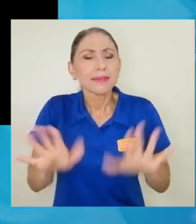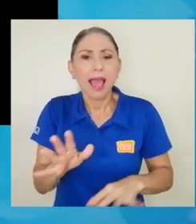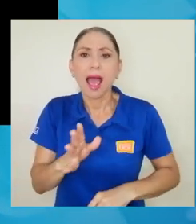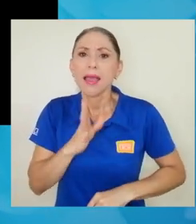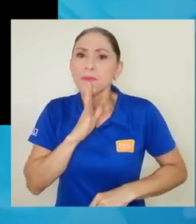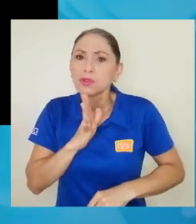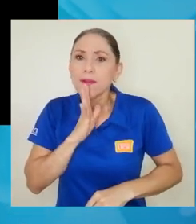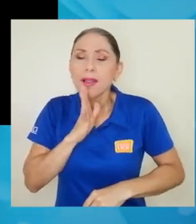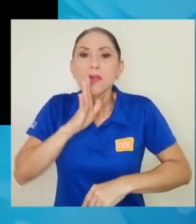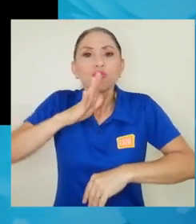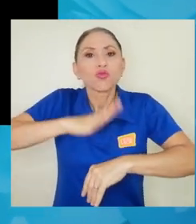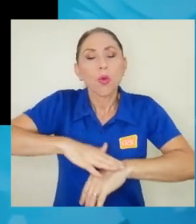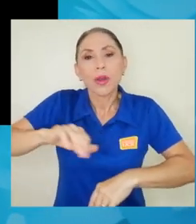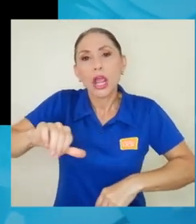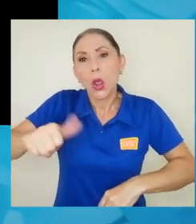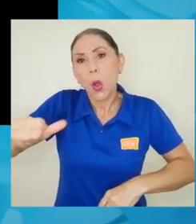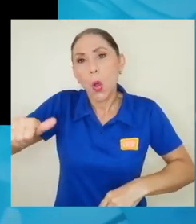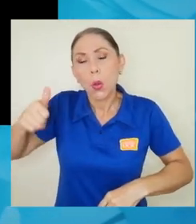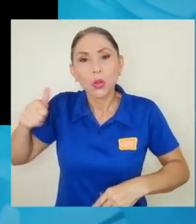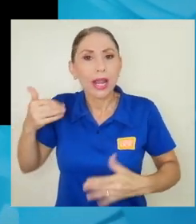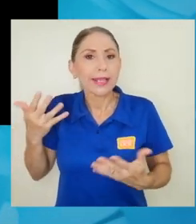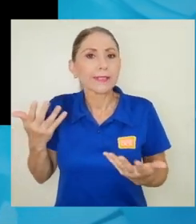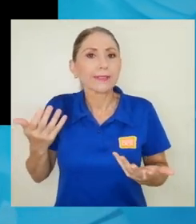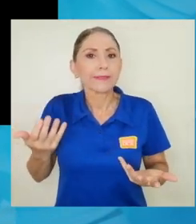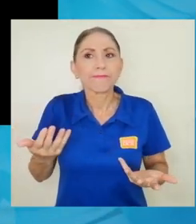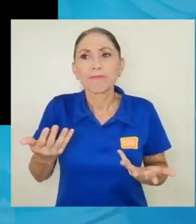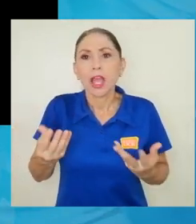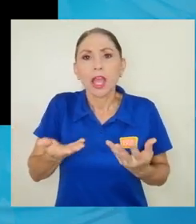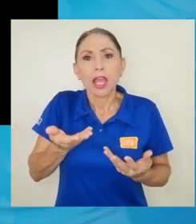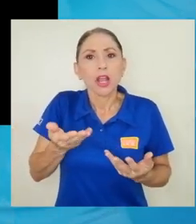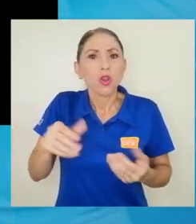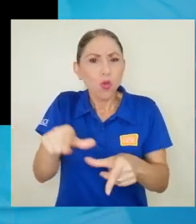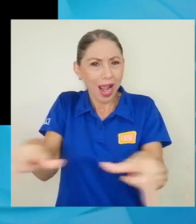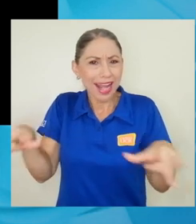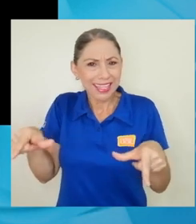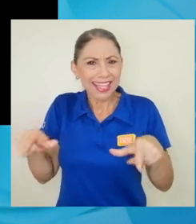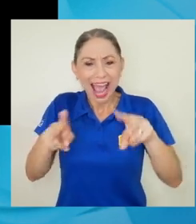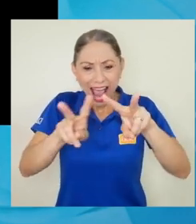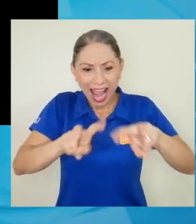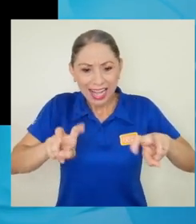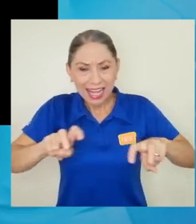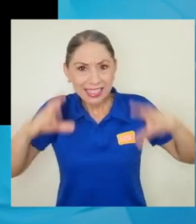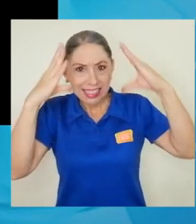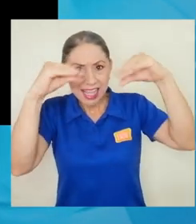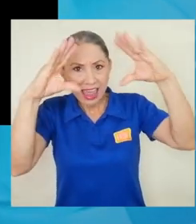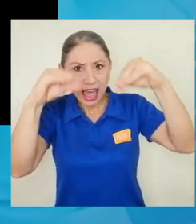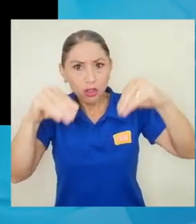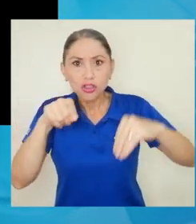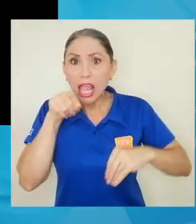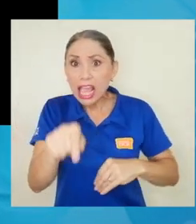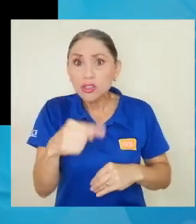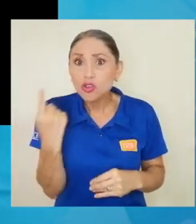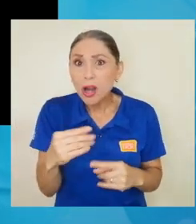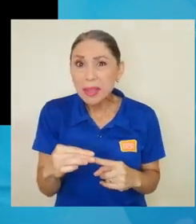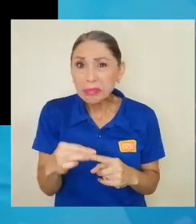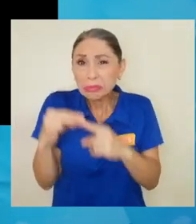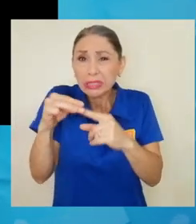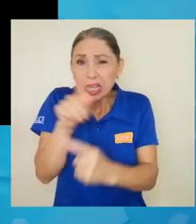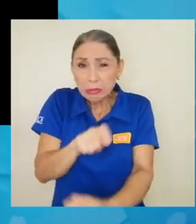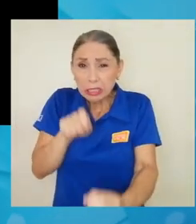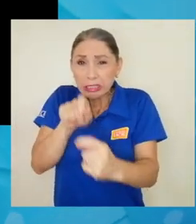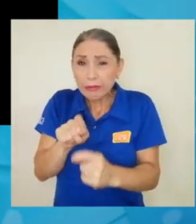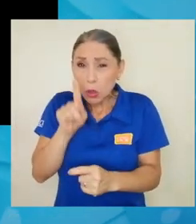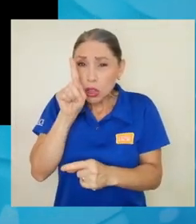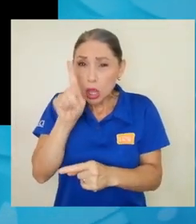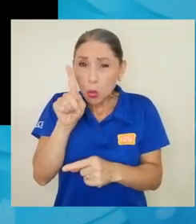de algunos aspectos en otros espacios sobre el análisis de datos, por ejemplo. Eso no corresponde a ninguna profesión. Nosotros